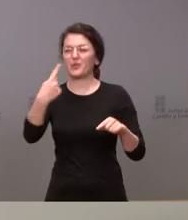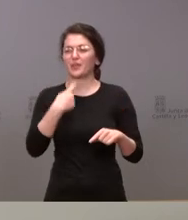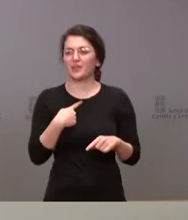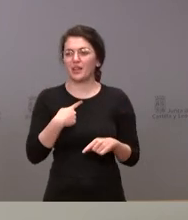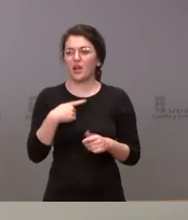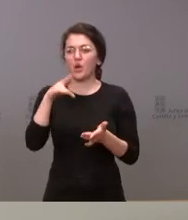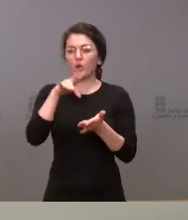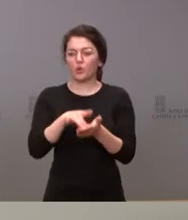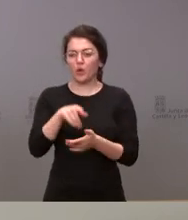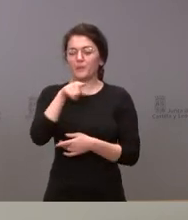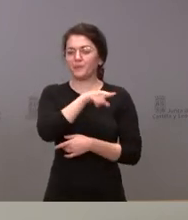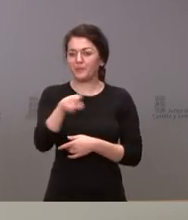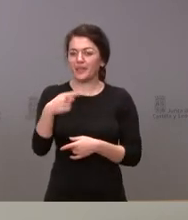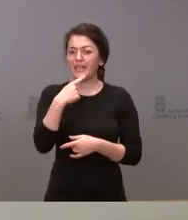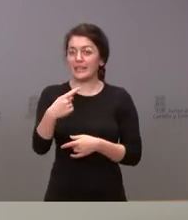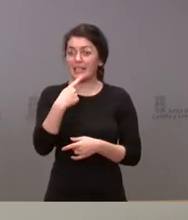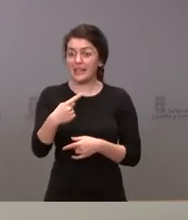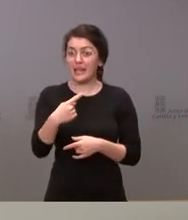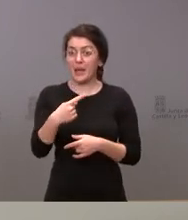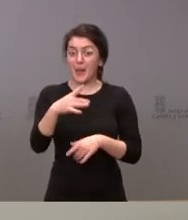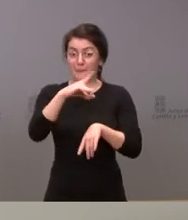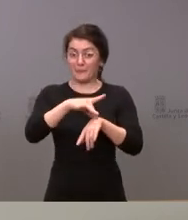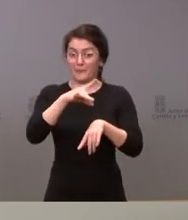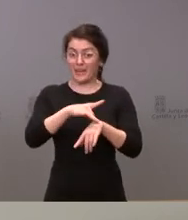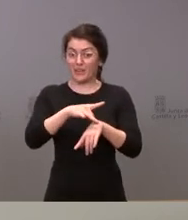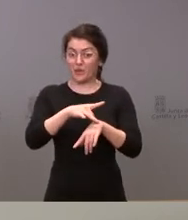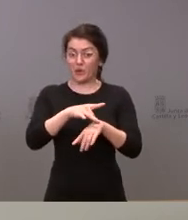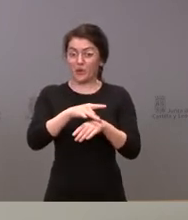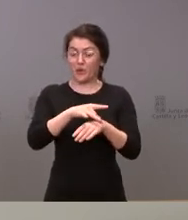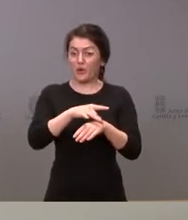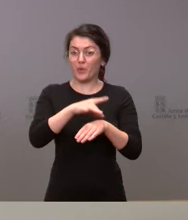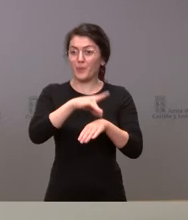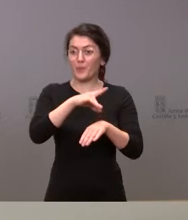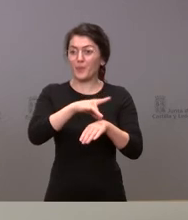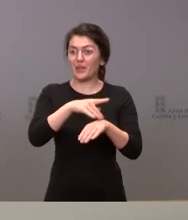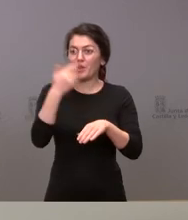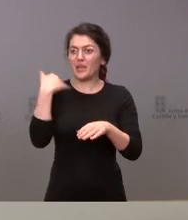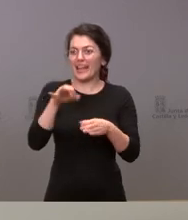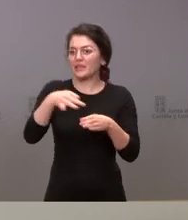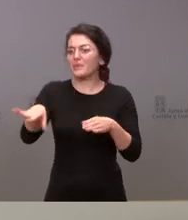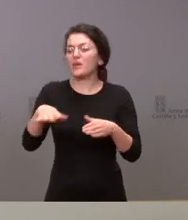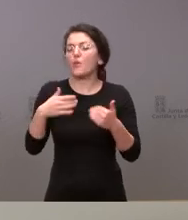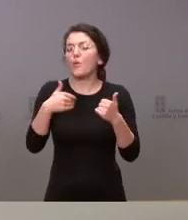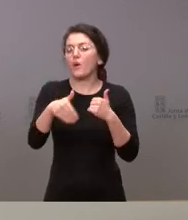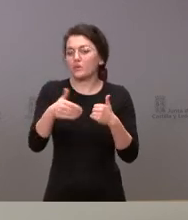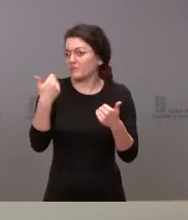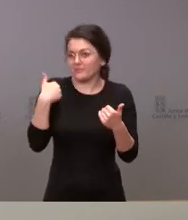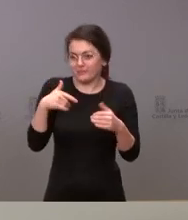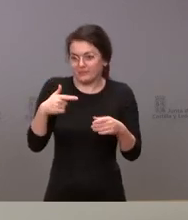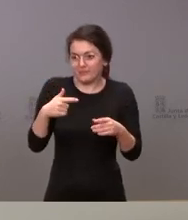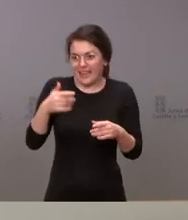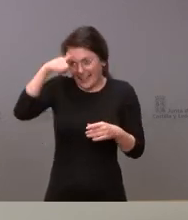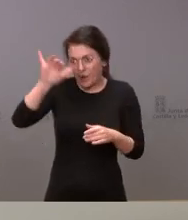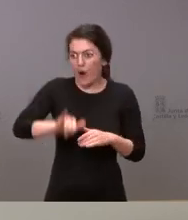prescindir de esos profesionales sanitarios, pues durante el máximo riesgo de la pandemia lógicamente nosotros lo seguimos manteniendo. Y luego me hace una